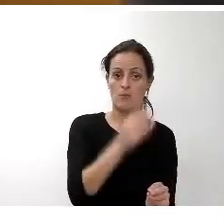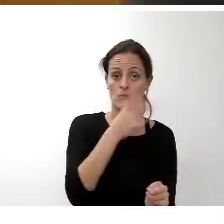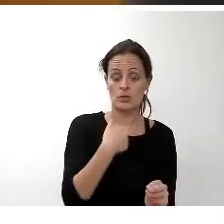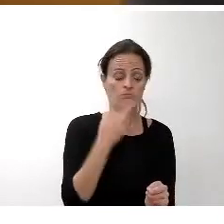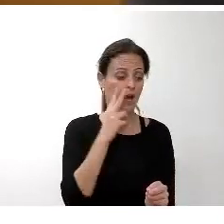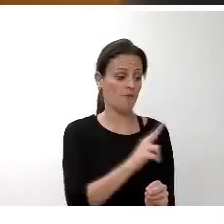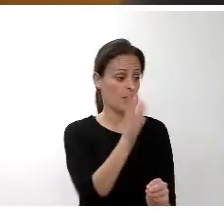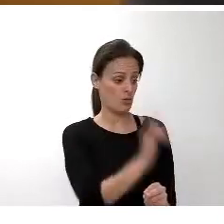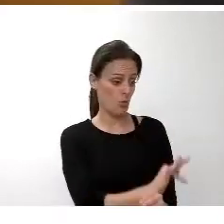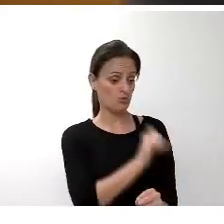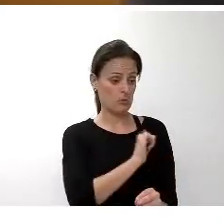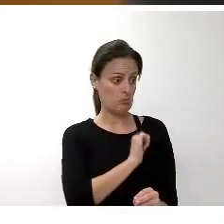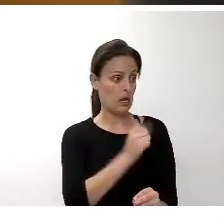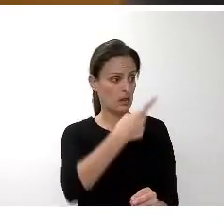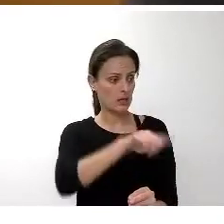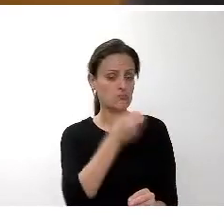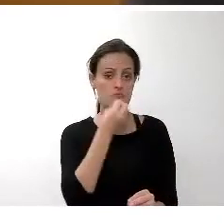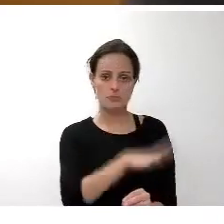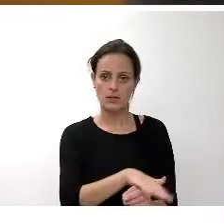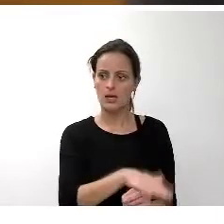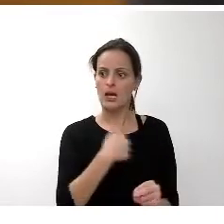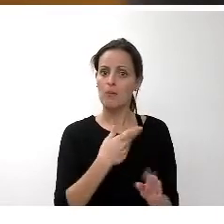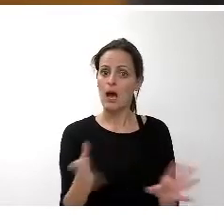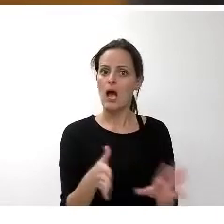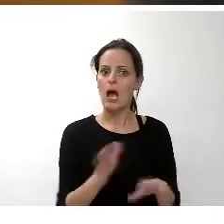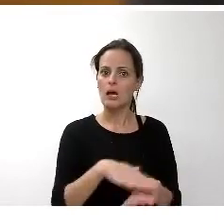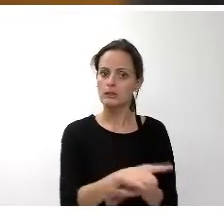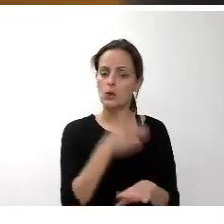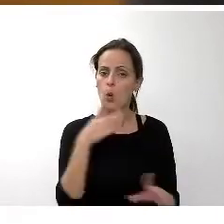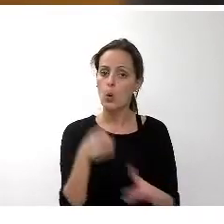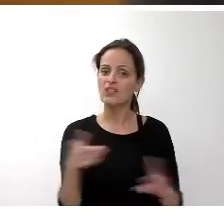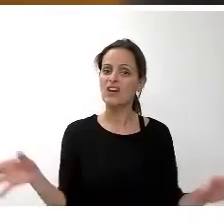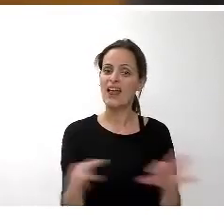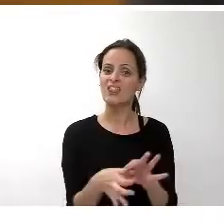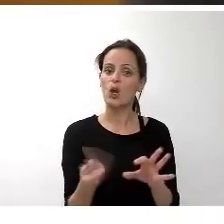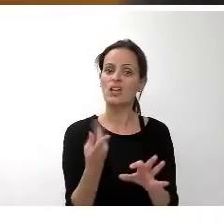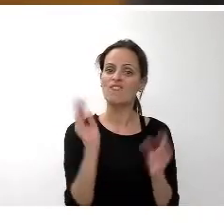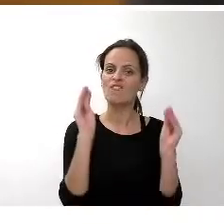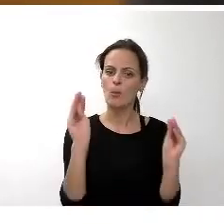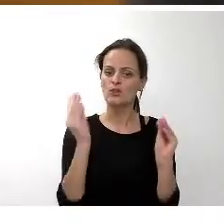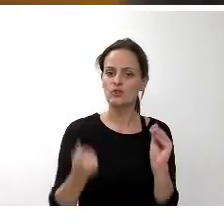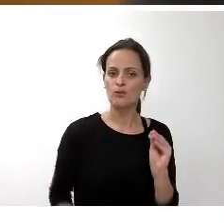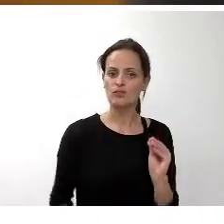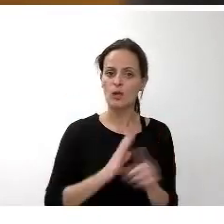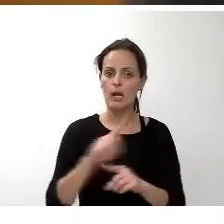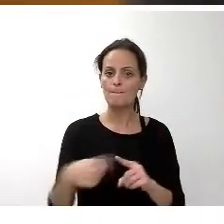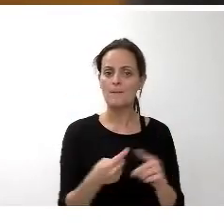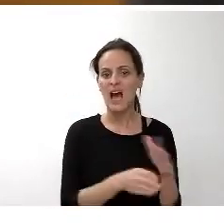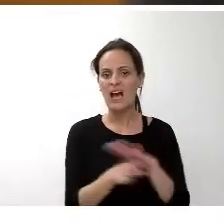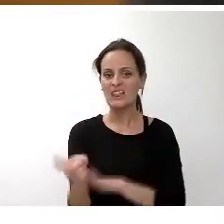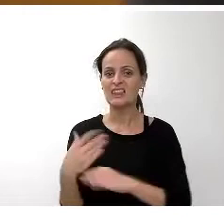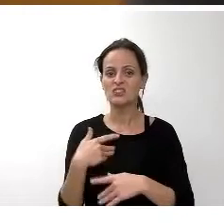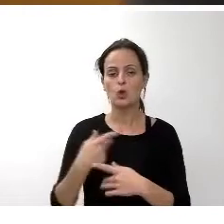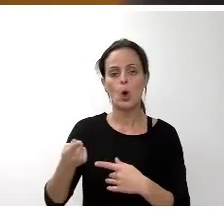de ello respecto a la contratación a la formación de profesionales y su digamos acceso al